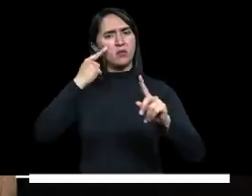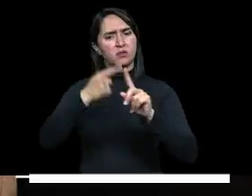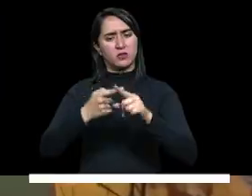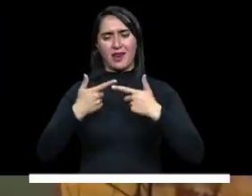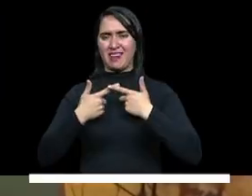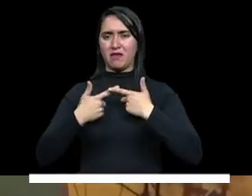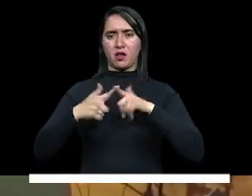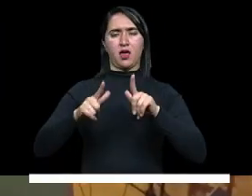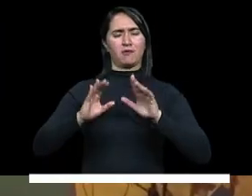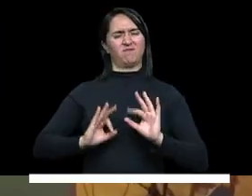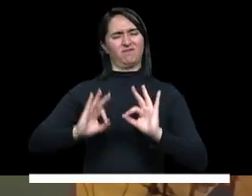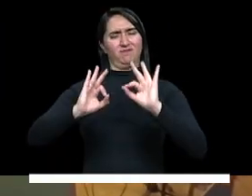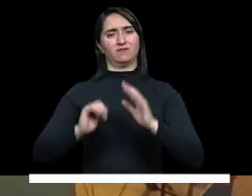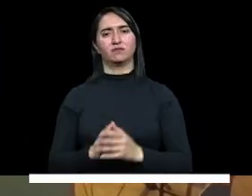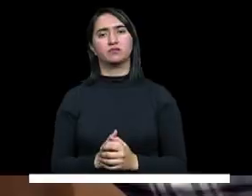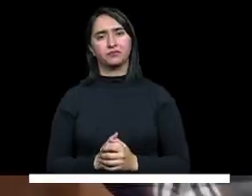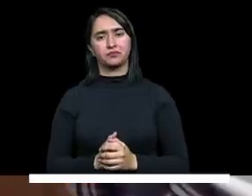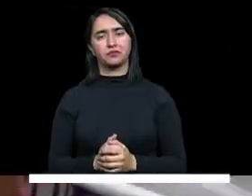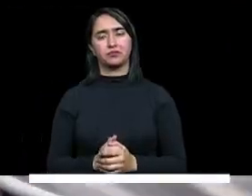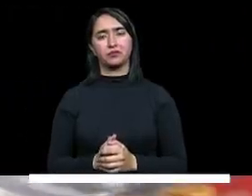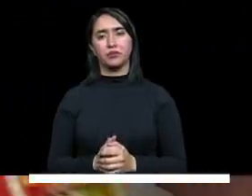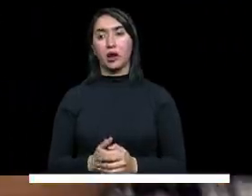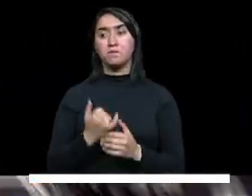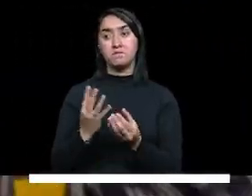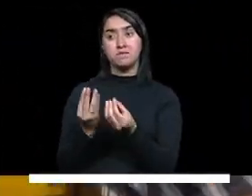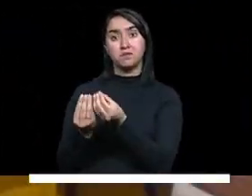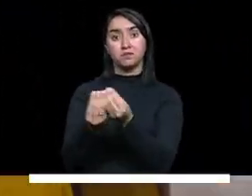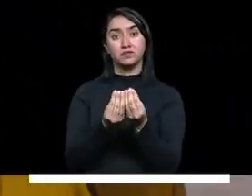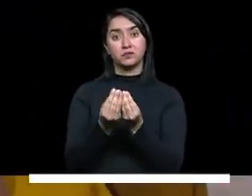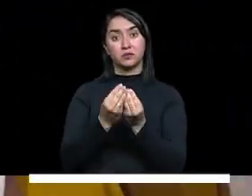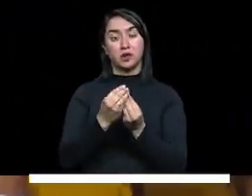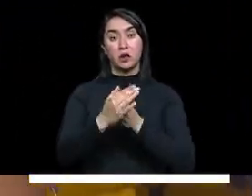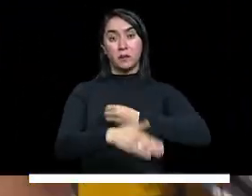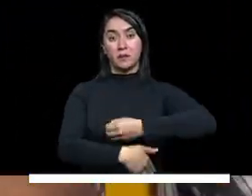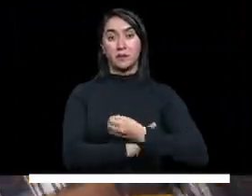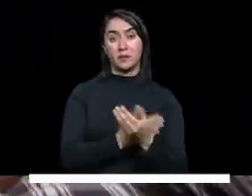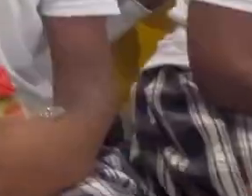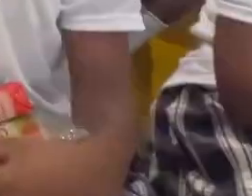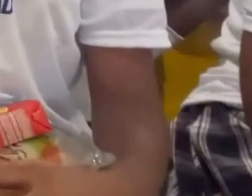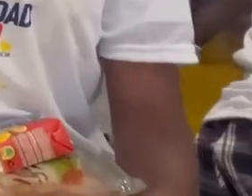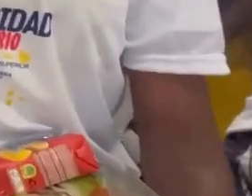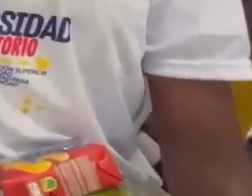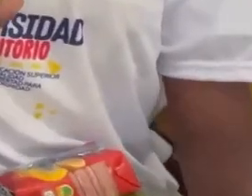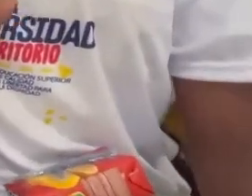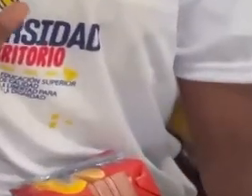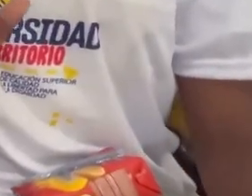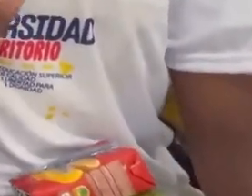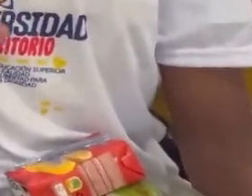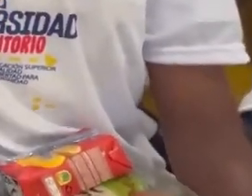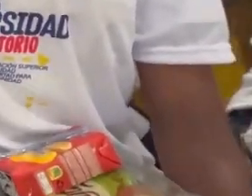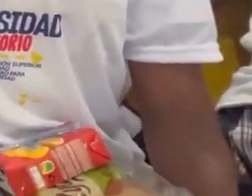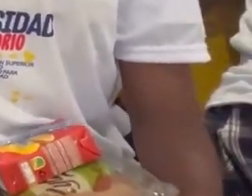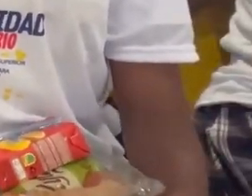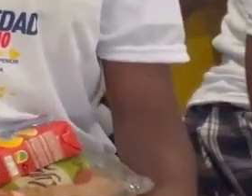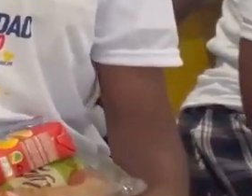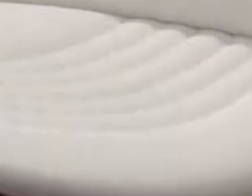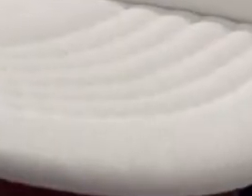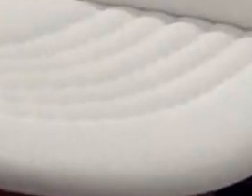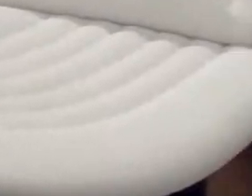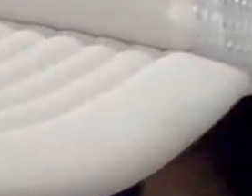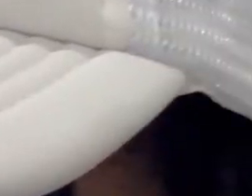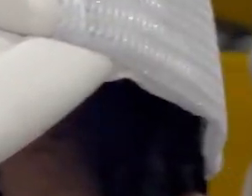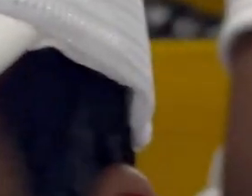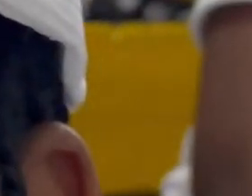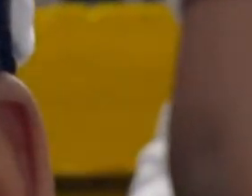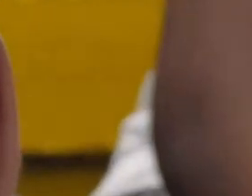un equipo en el viceministerio de educación superior muy riguroso lleva meses garantizando que esta estrategia